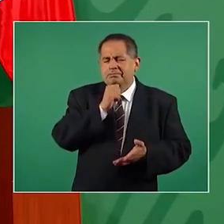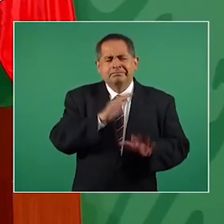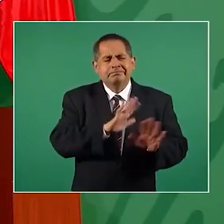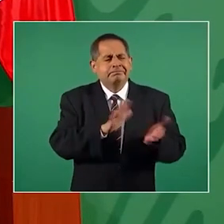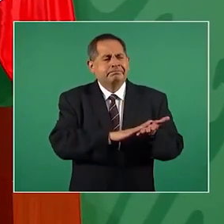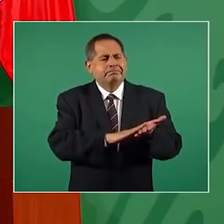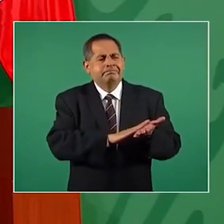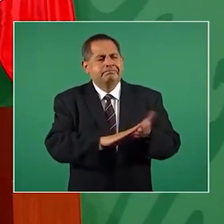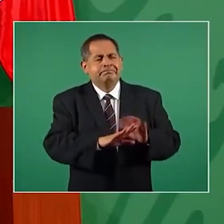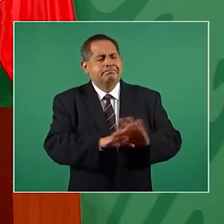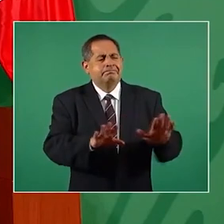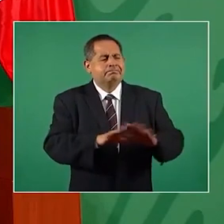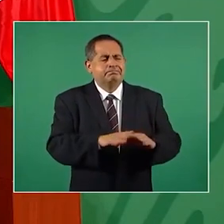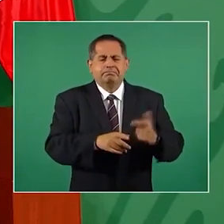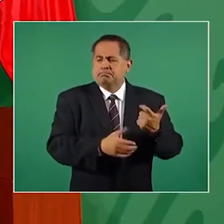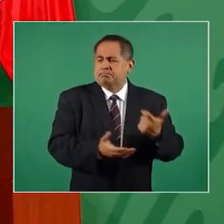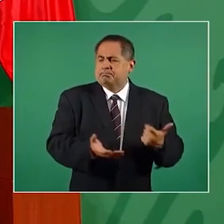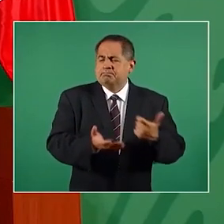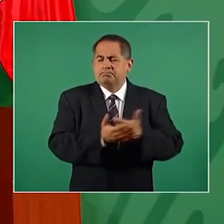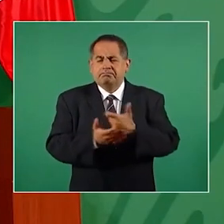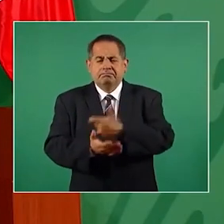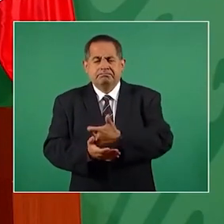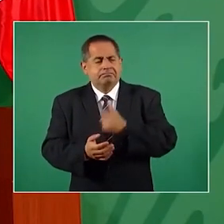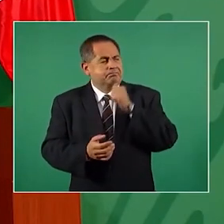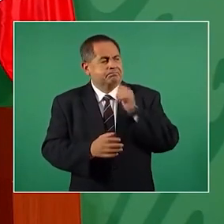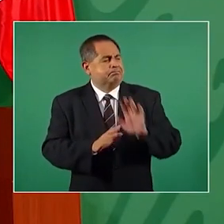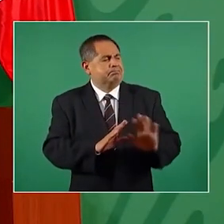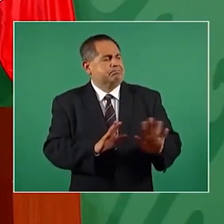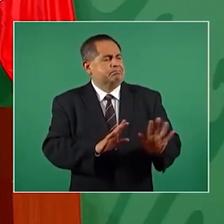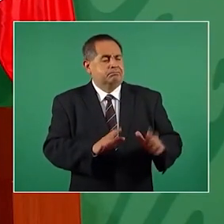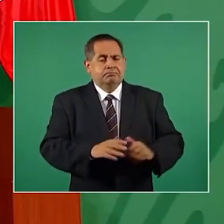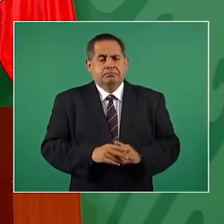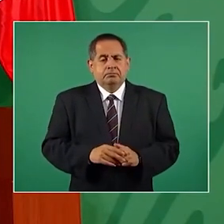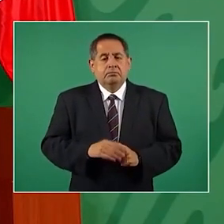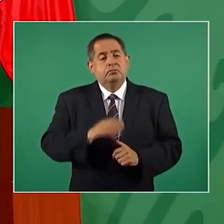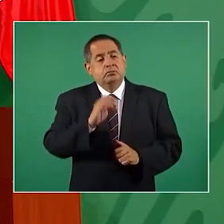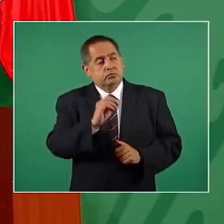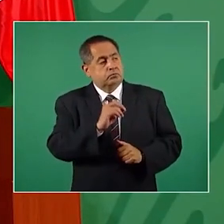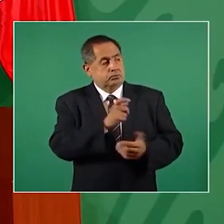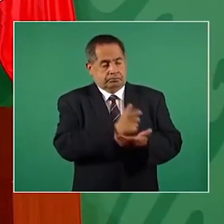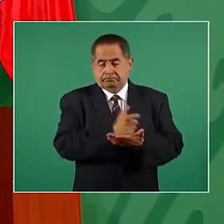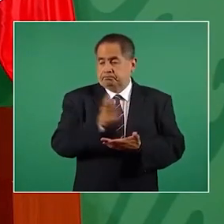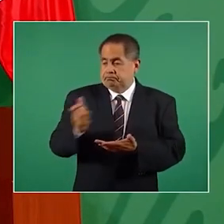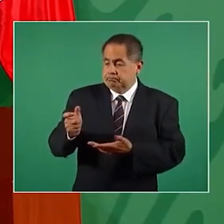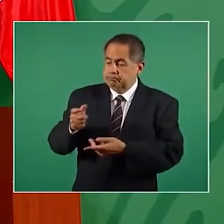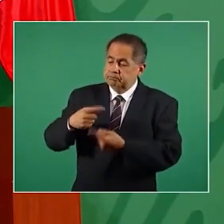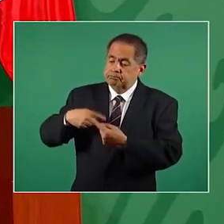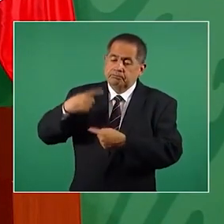que no pagaban impuestos o si pagaban se los devolvían